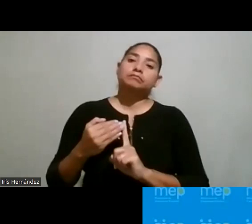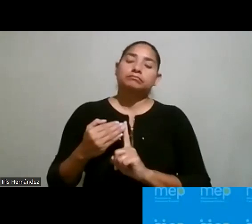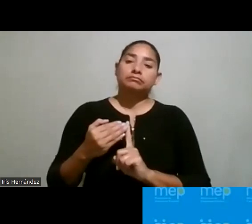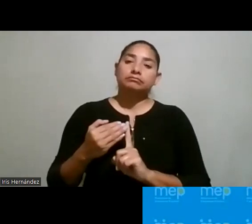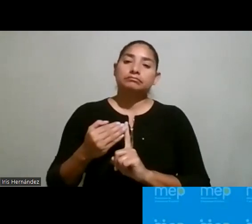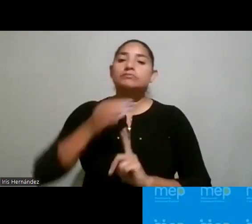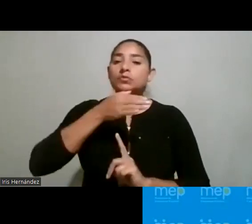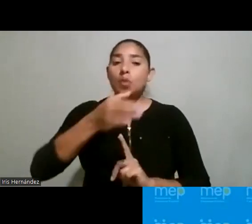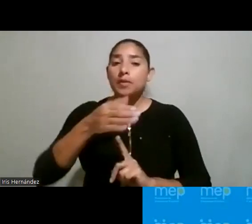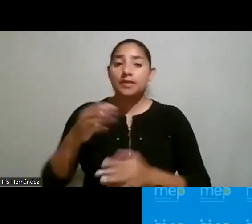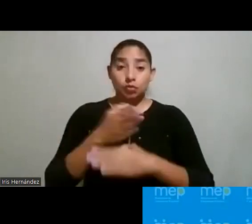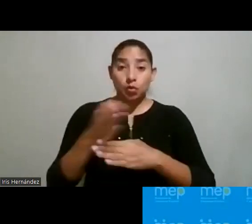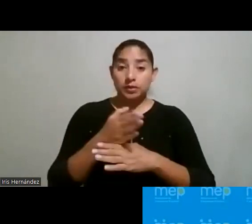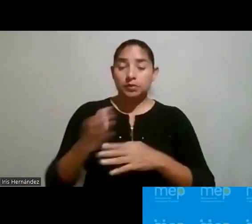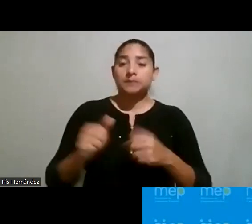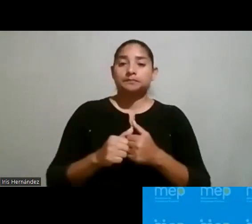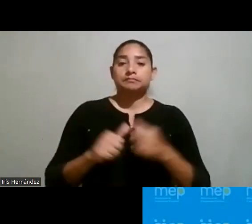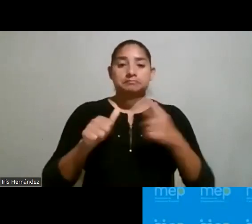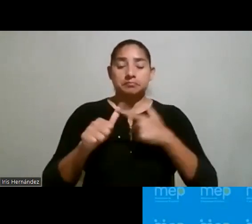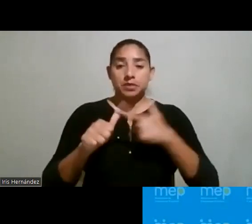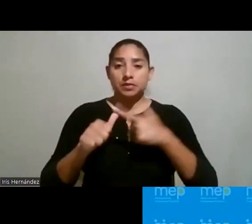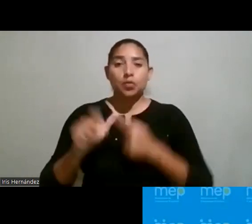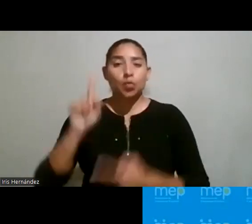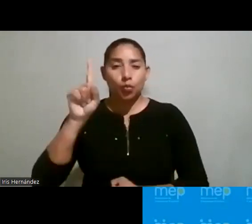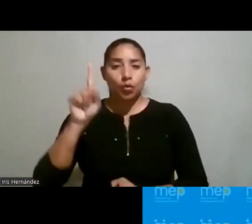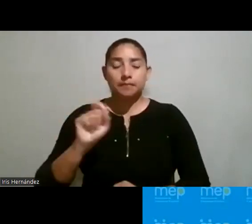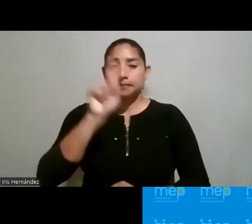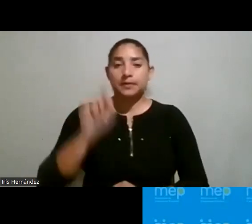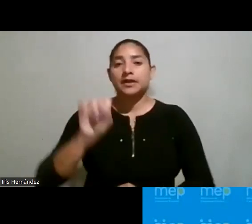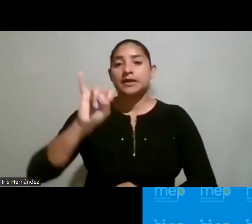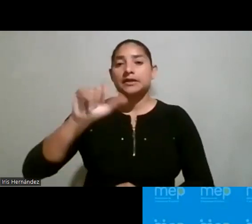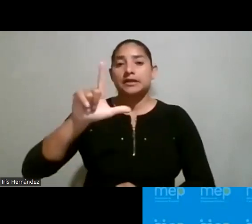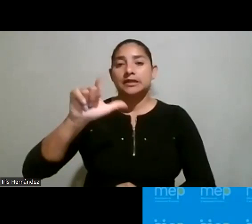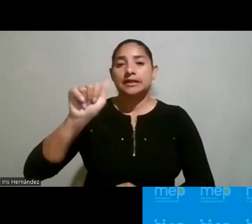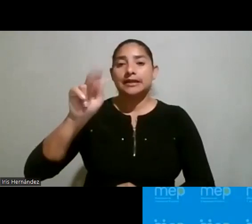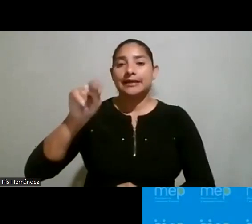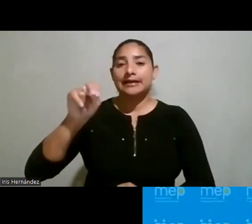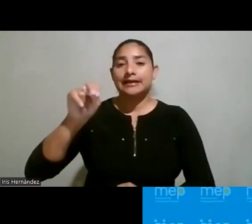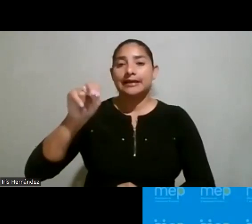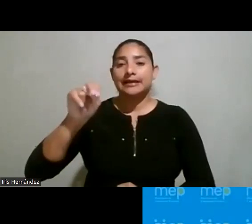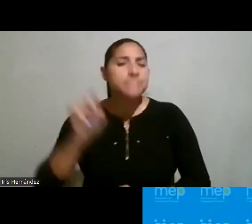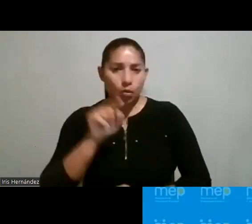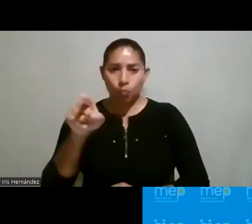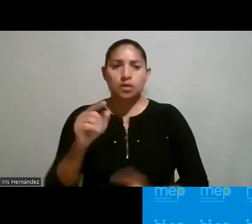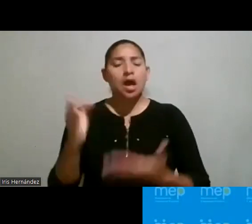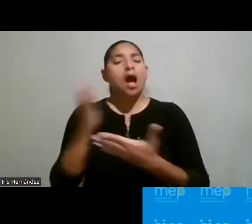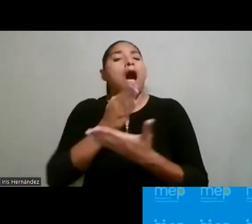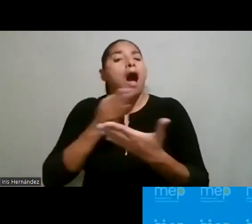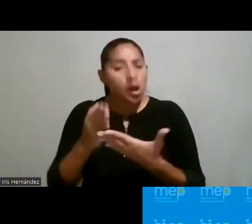comentarios que se han ido compartiendo. Primeramente tengo una para doña Iliana. Me dicen que si hay alguna